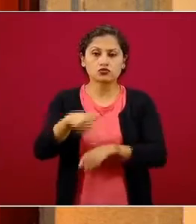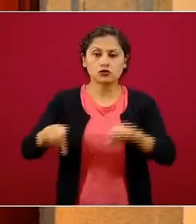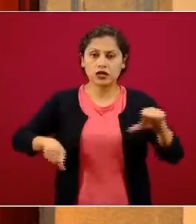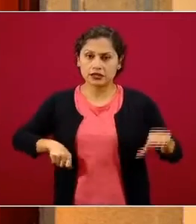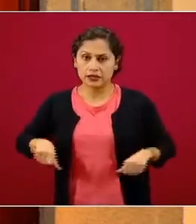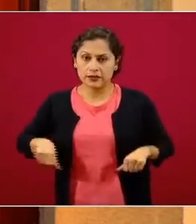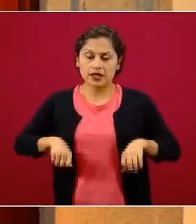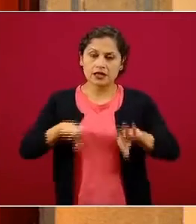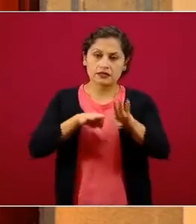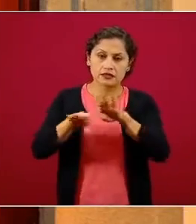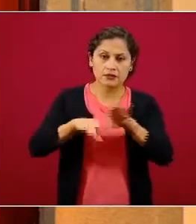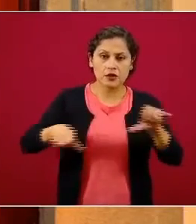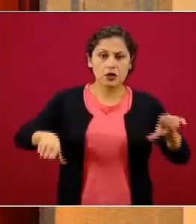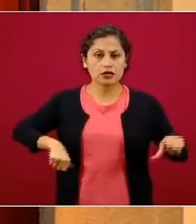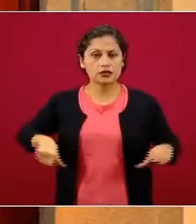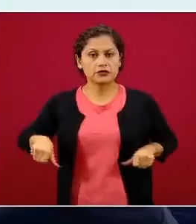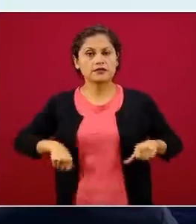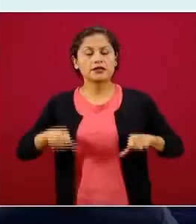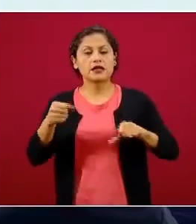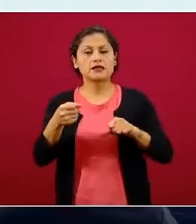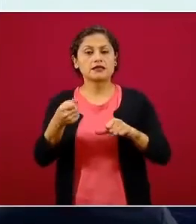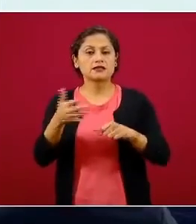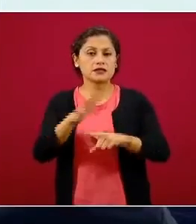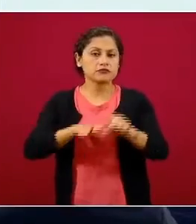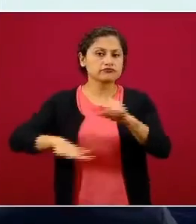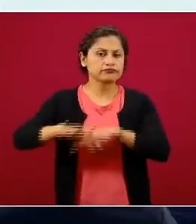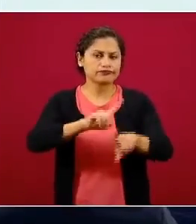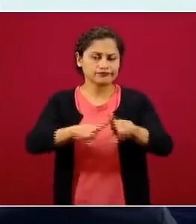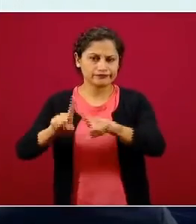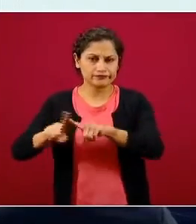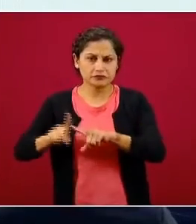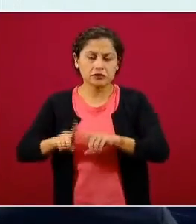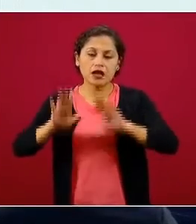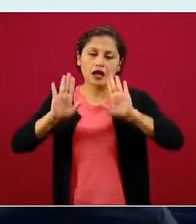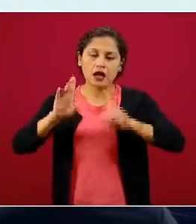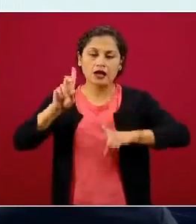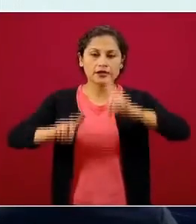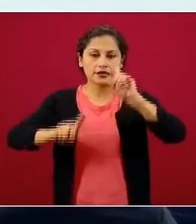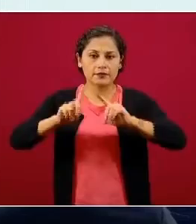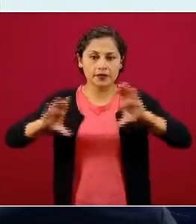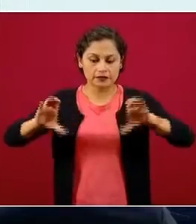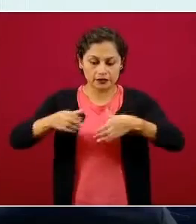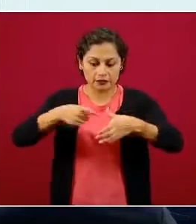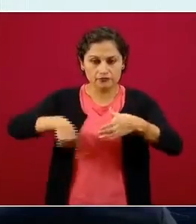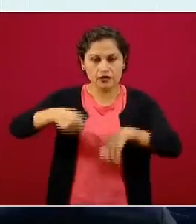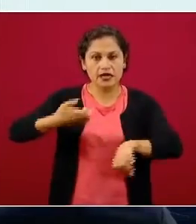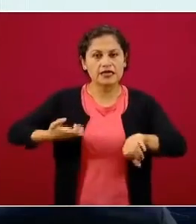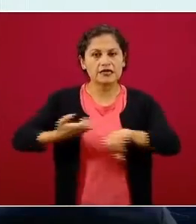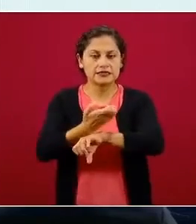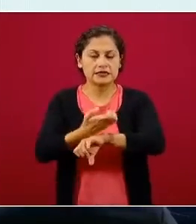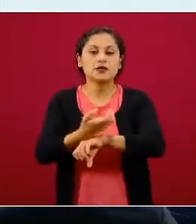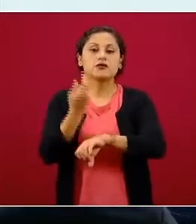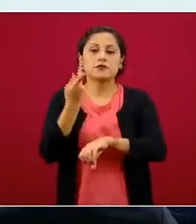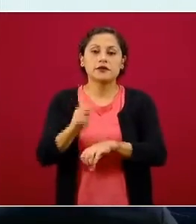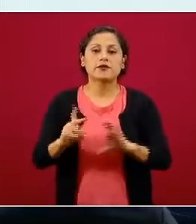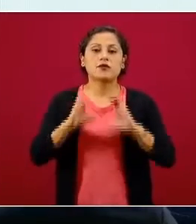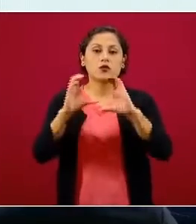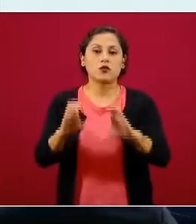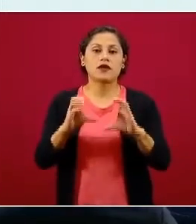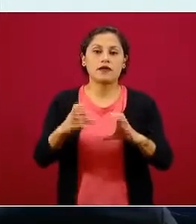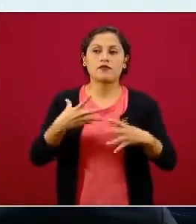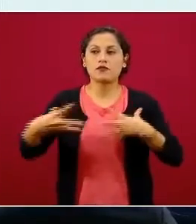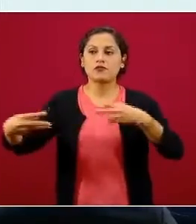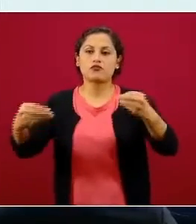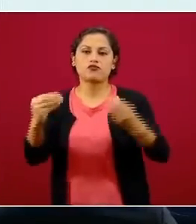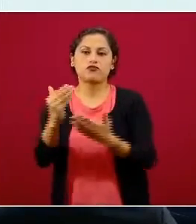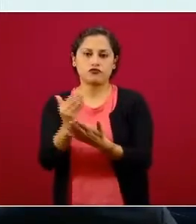educativas, etcétera, puedan estarse llevando a cabo en la medida de que el riesgo epidemiológico lo permita. Y es por eso